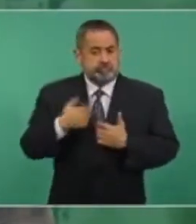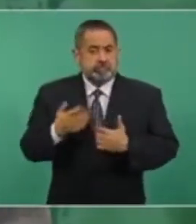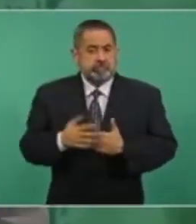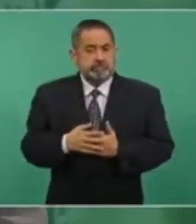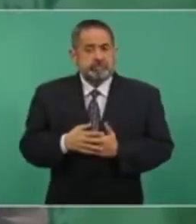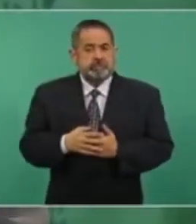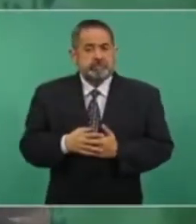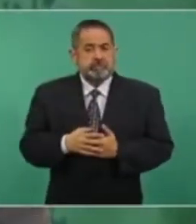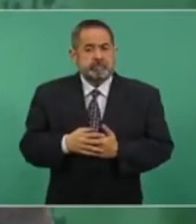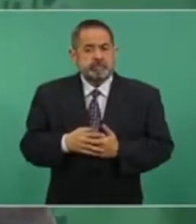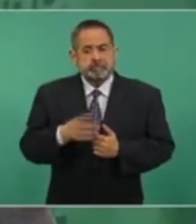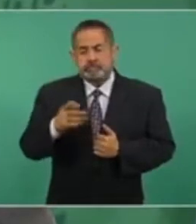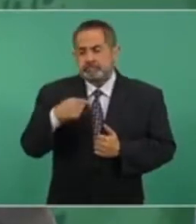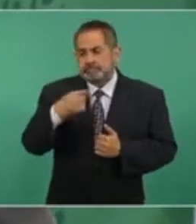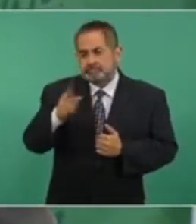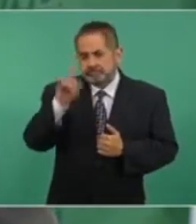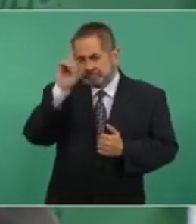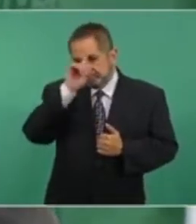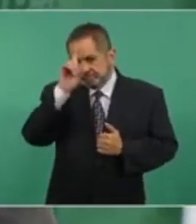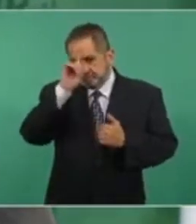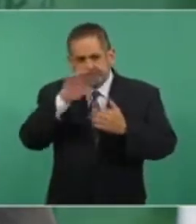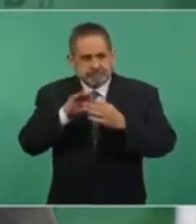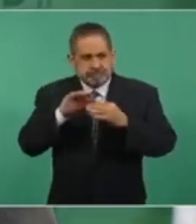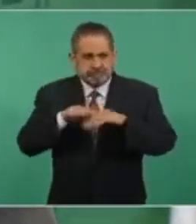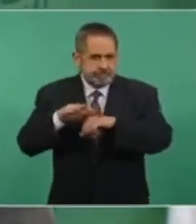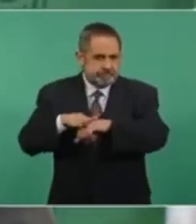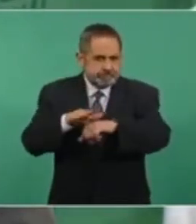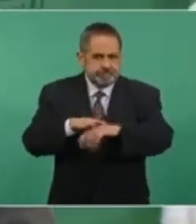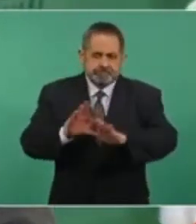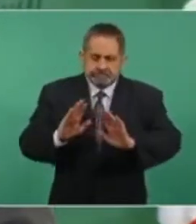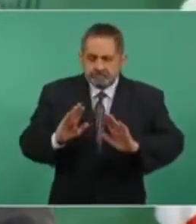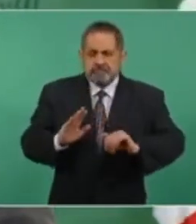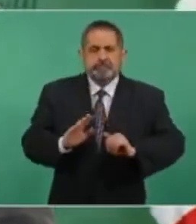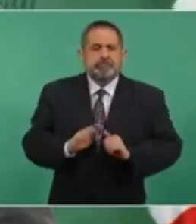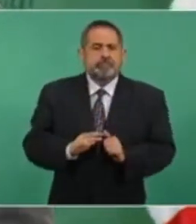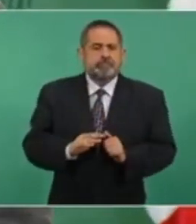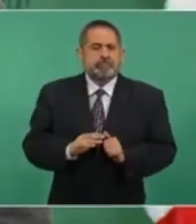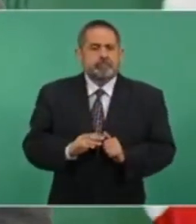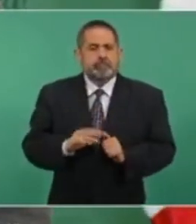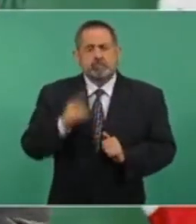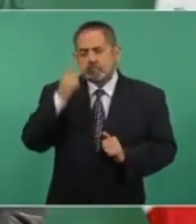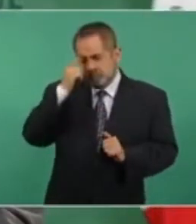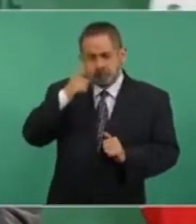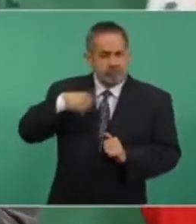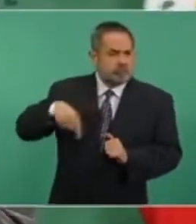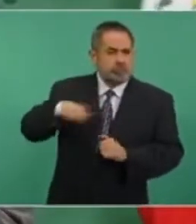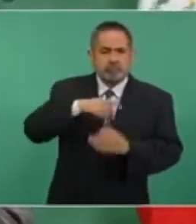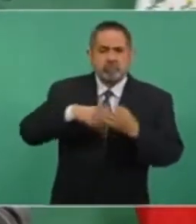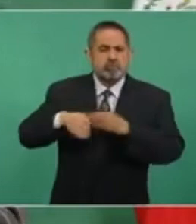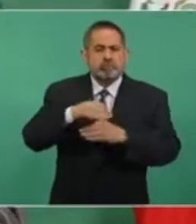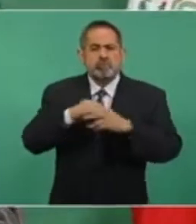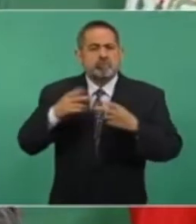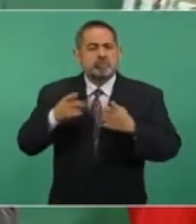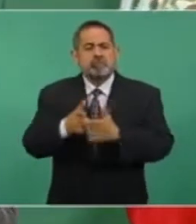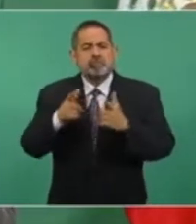eso lo aconsejaría para todos los partidos.